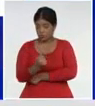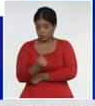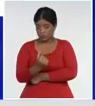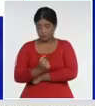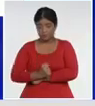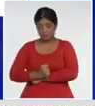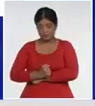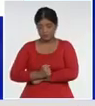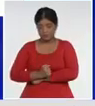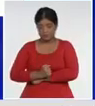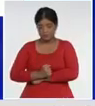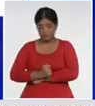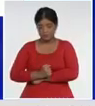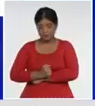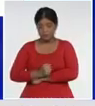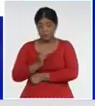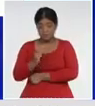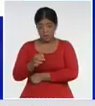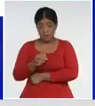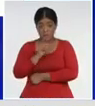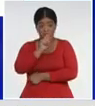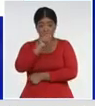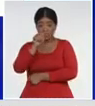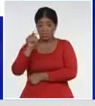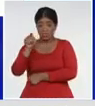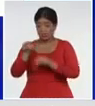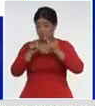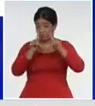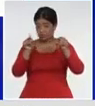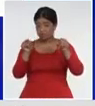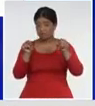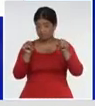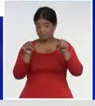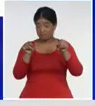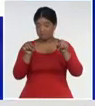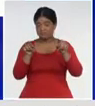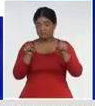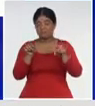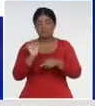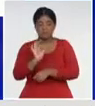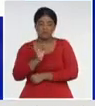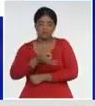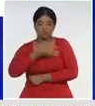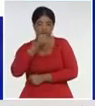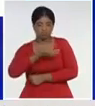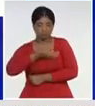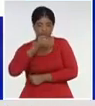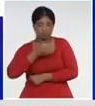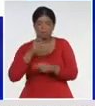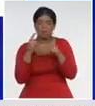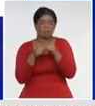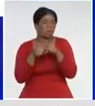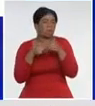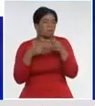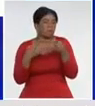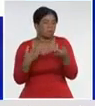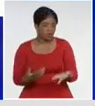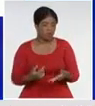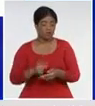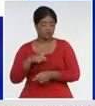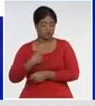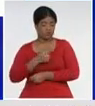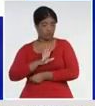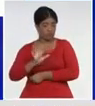ahí, están, todos los argumentos, de, el porqué, como explicaba,